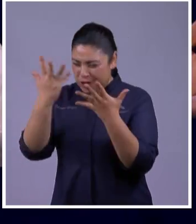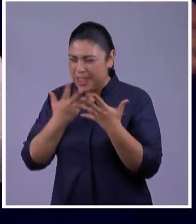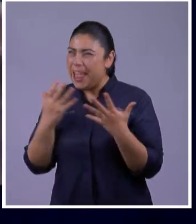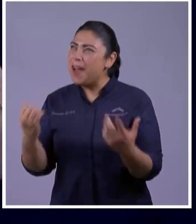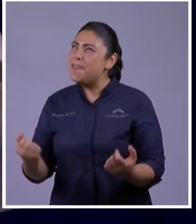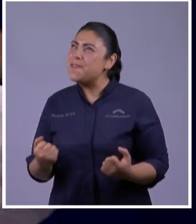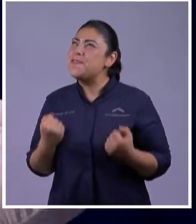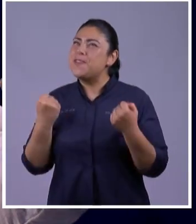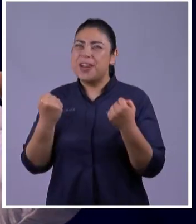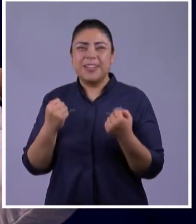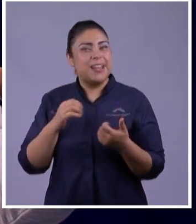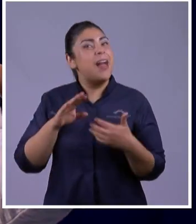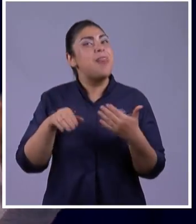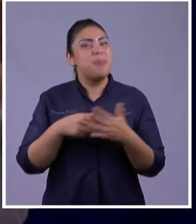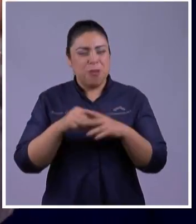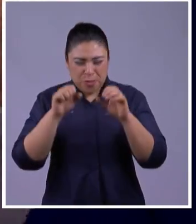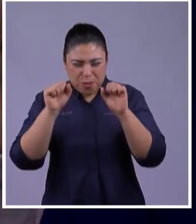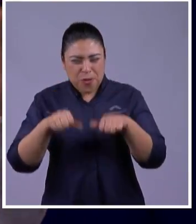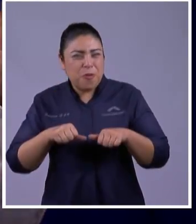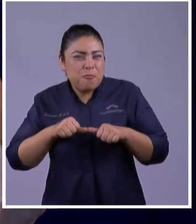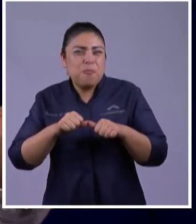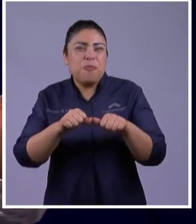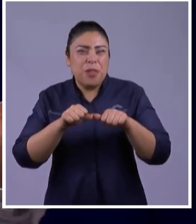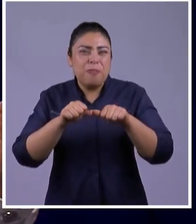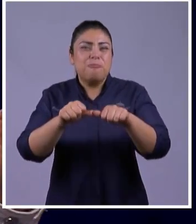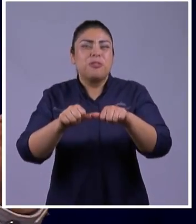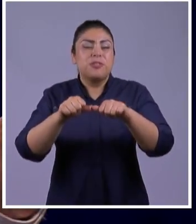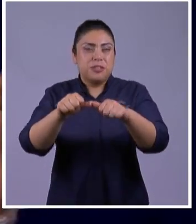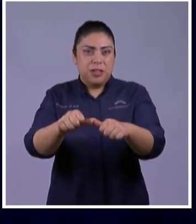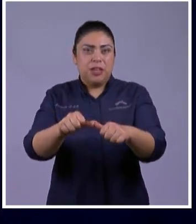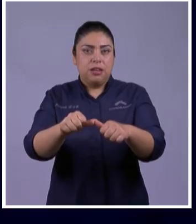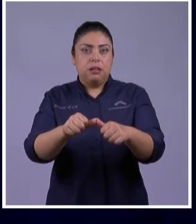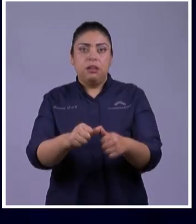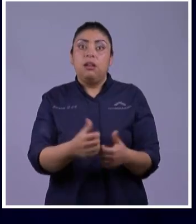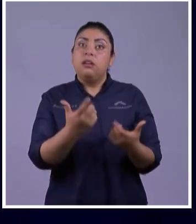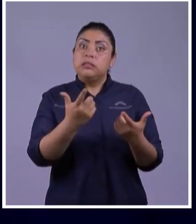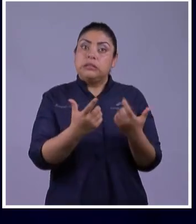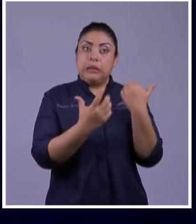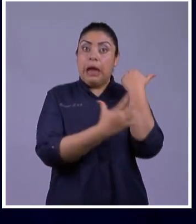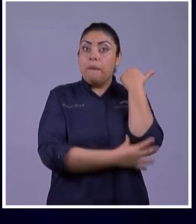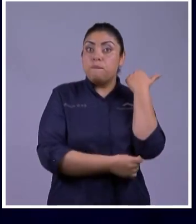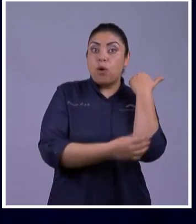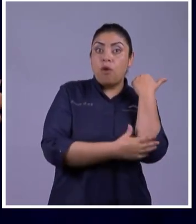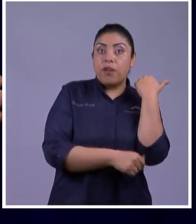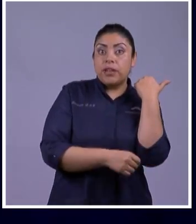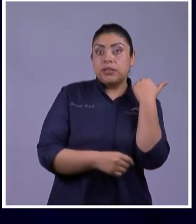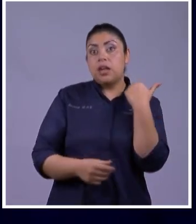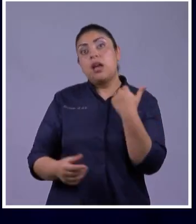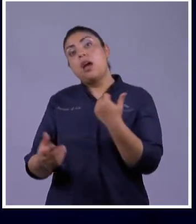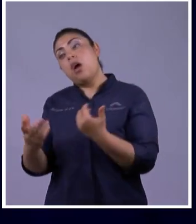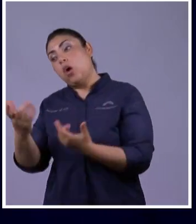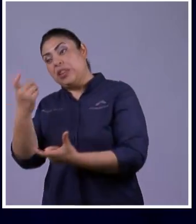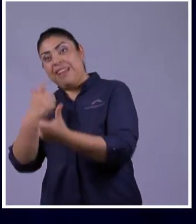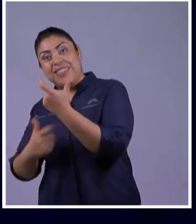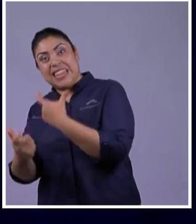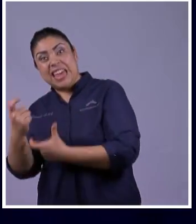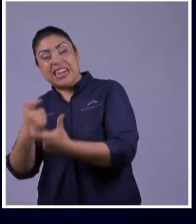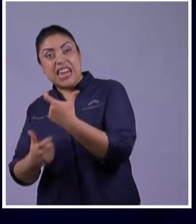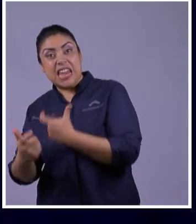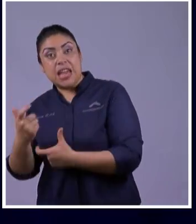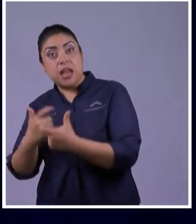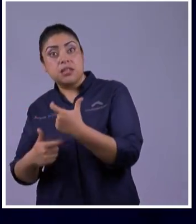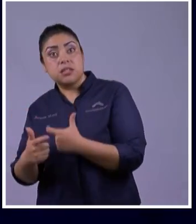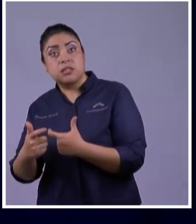podemos enfrentar lo que venga abundancia o escasez porque mira muchos son los testimonios de gente que dice no tengo